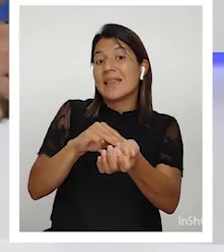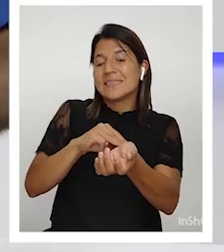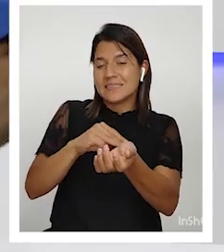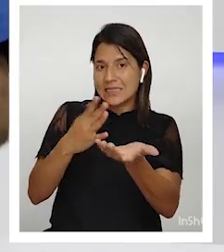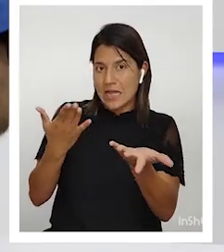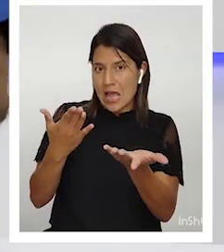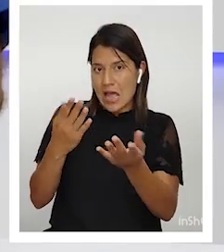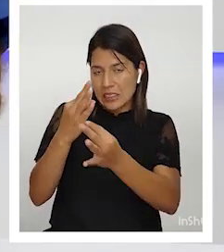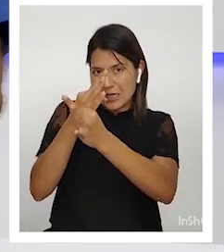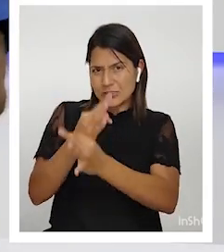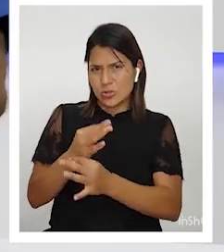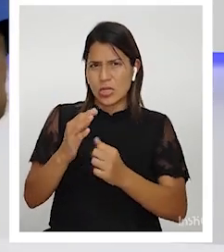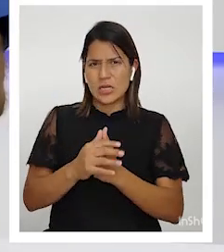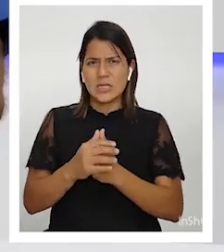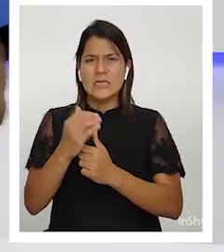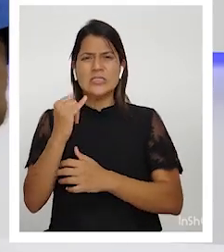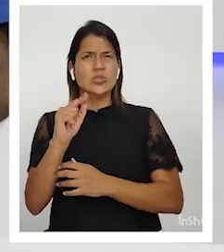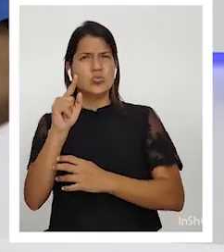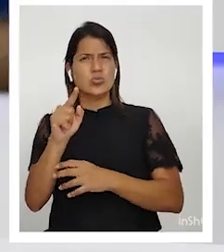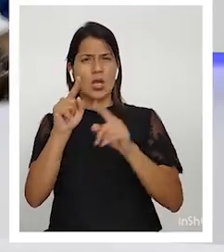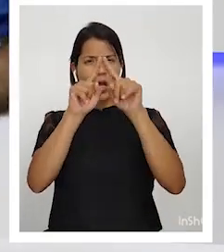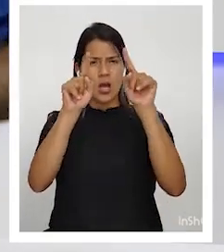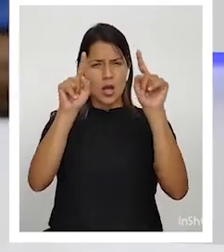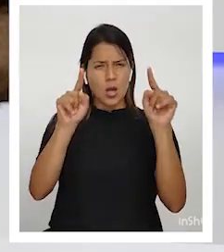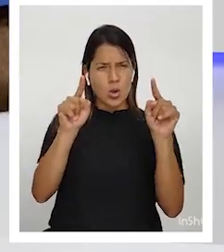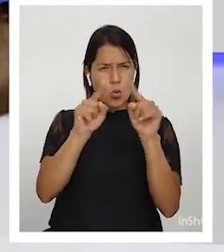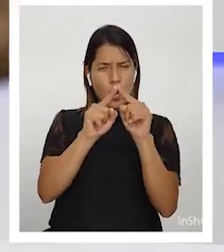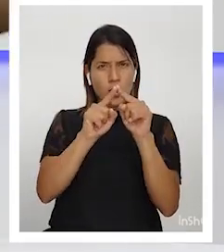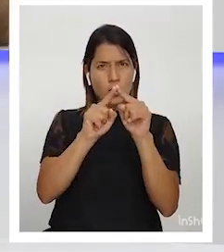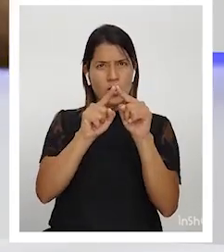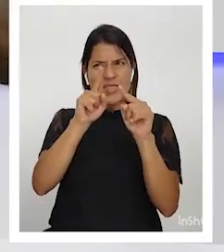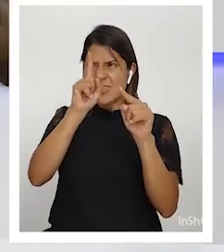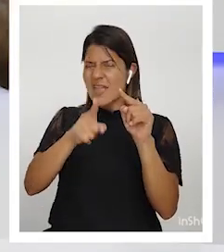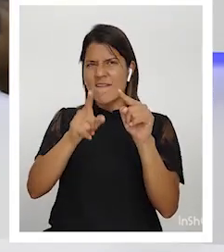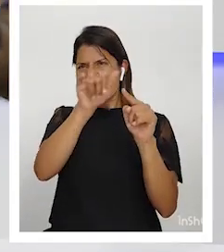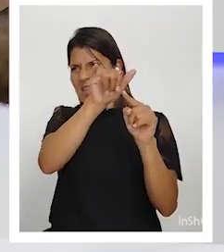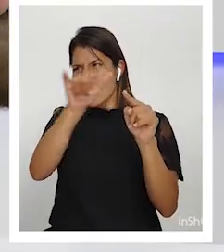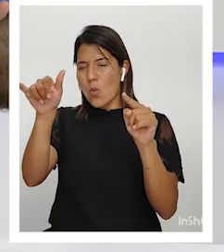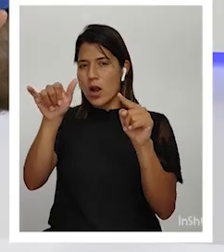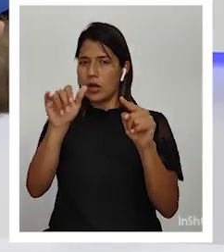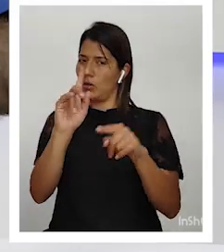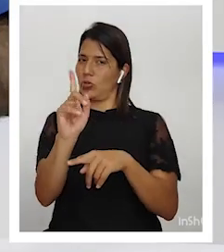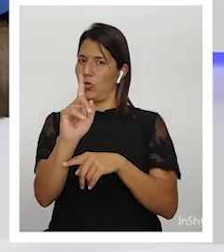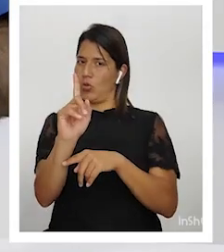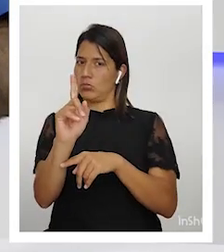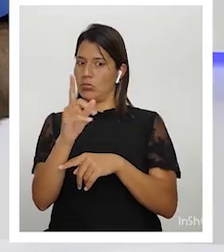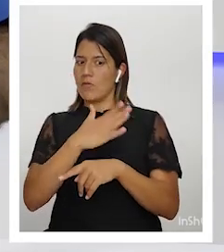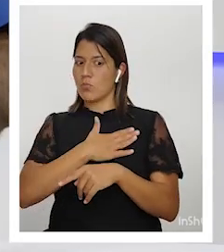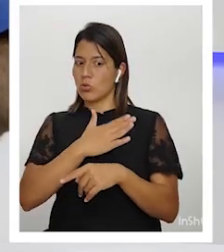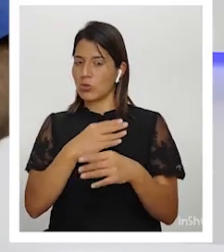que dice, no, tiene que ser así, con bata blanca. No, no funcionan las cosas.